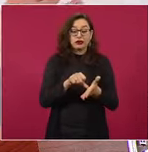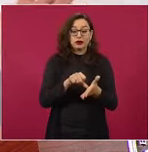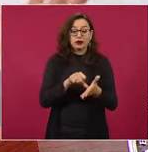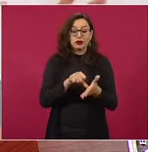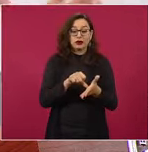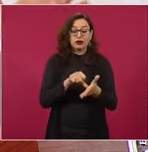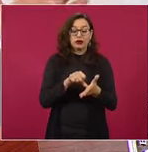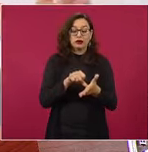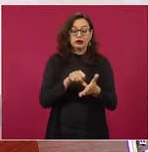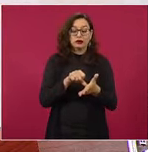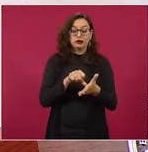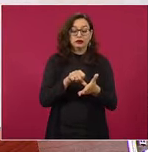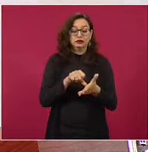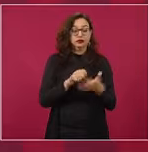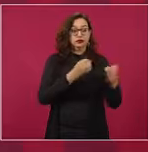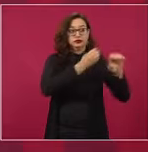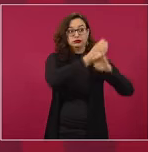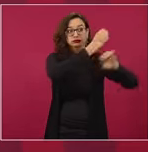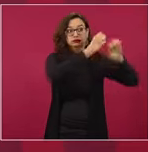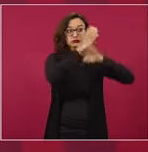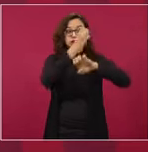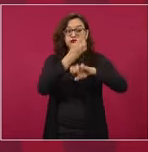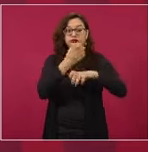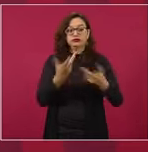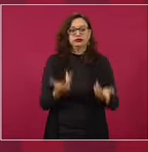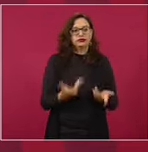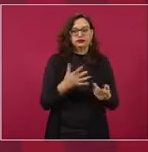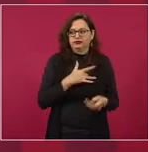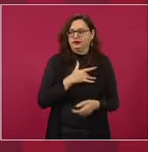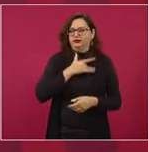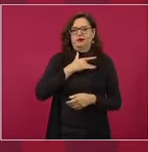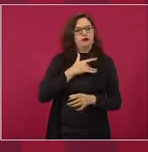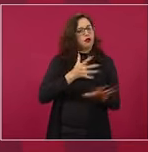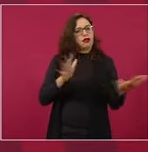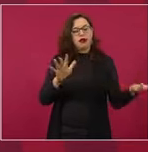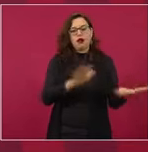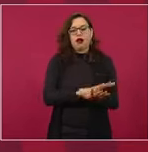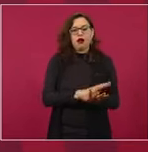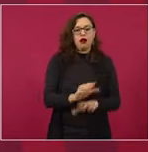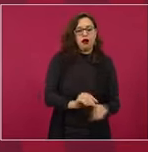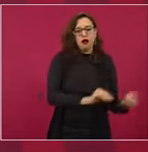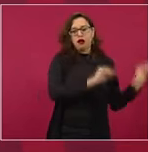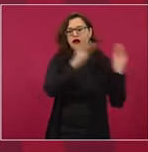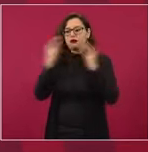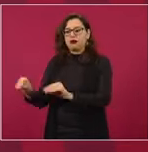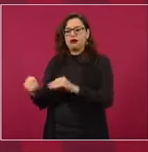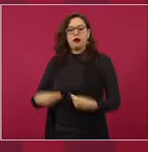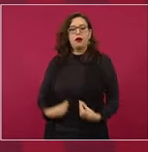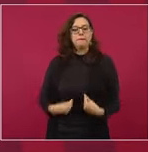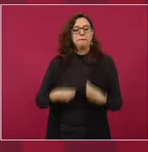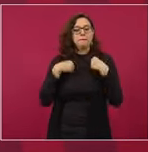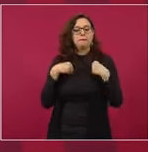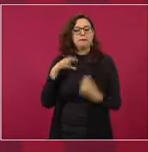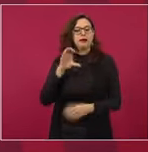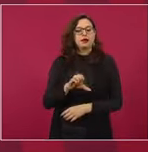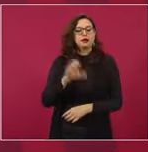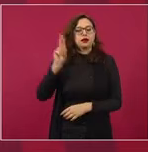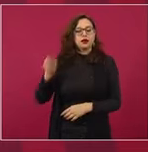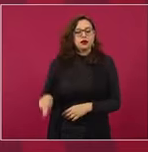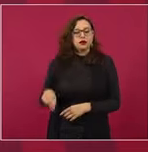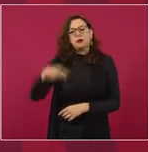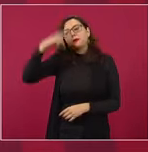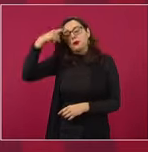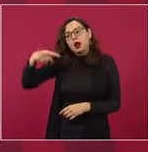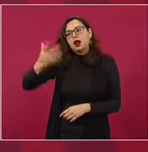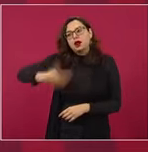todos los estados del sureste a buscarse la vida, a trabajar a Cancún,